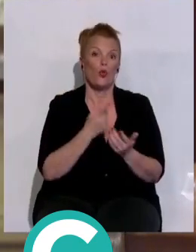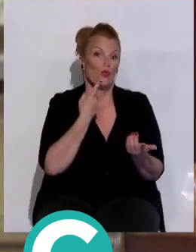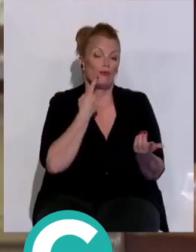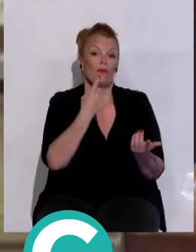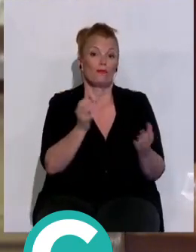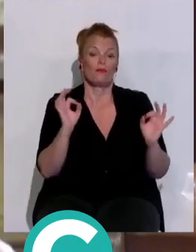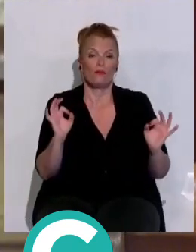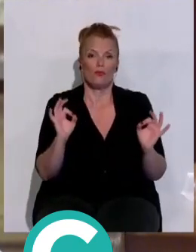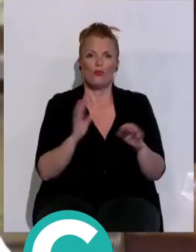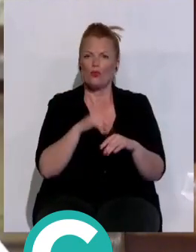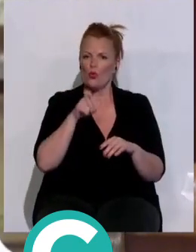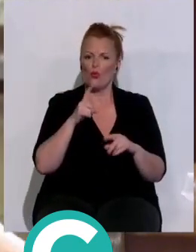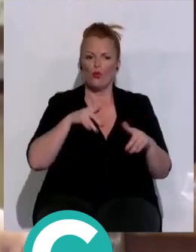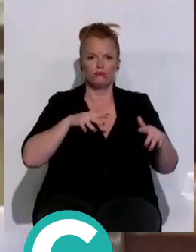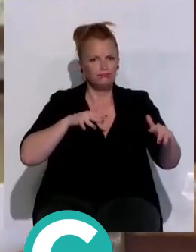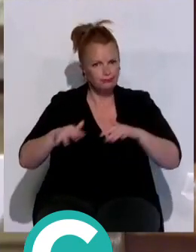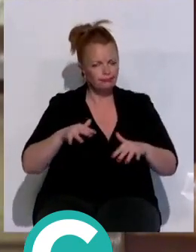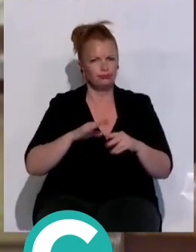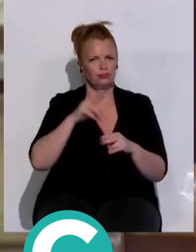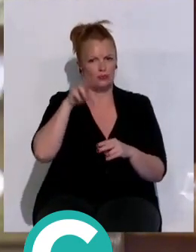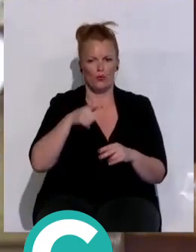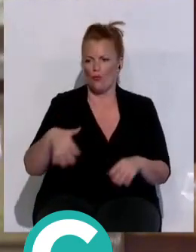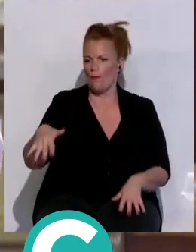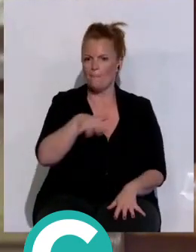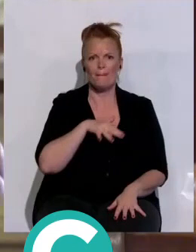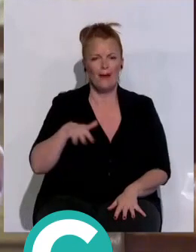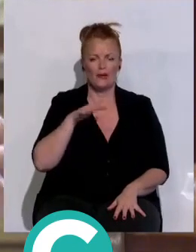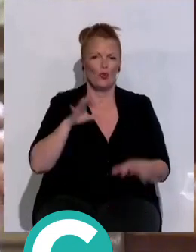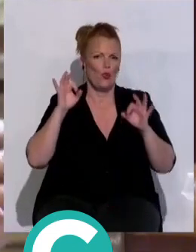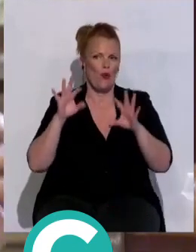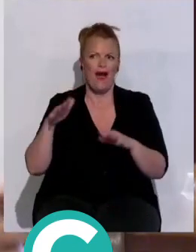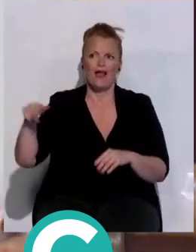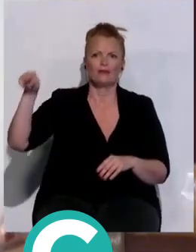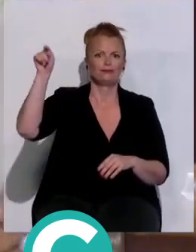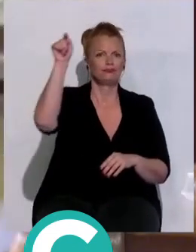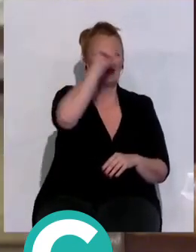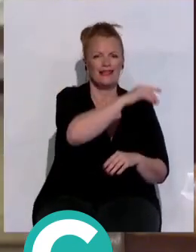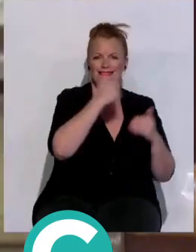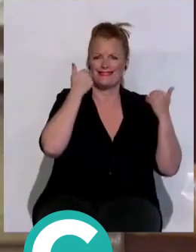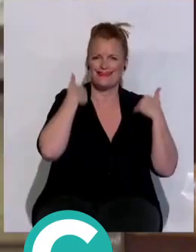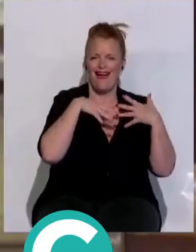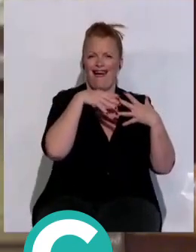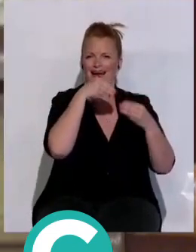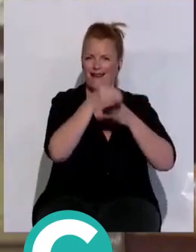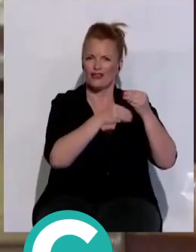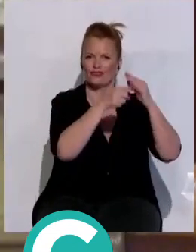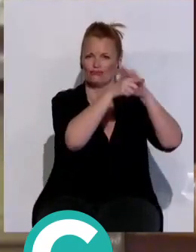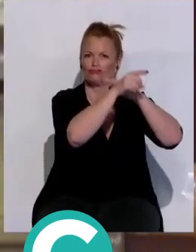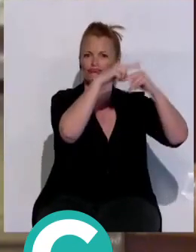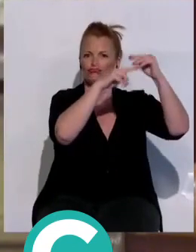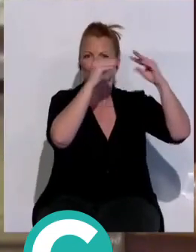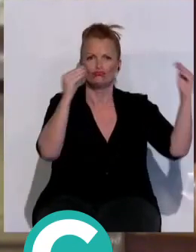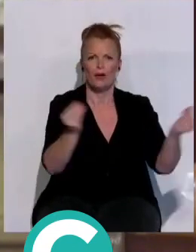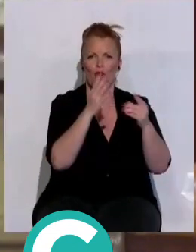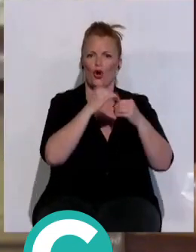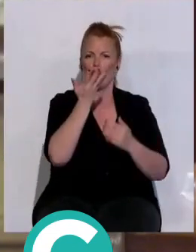una actuación que dejará el patio, bueno, pues como el resto de los patios que ya hemos ido construyendo, de